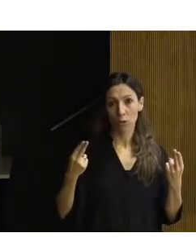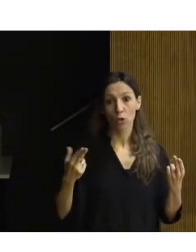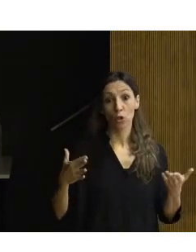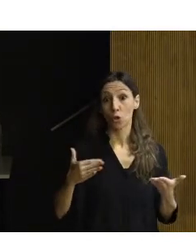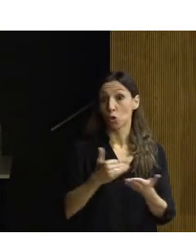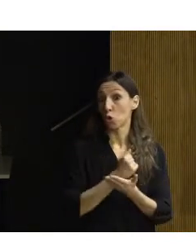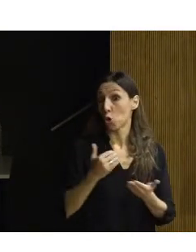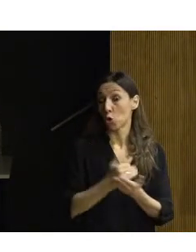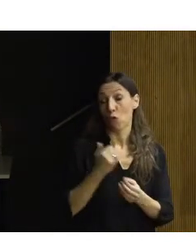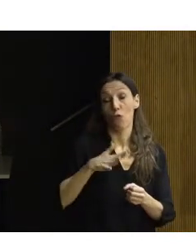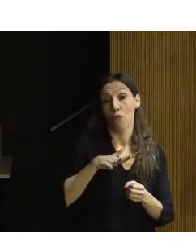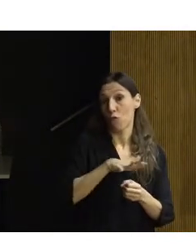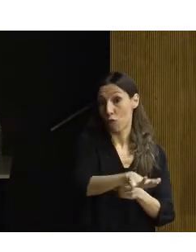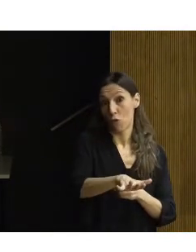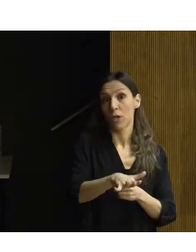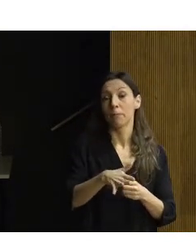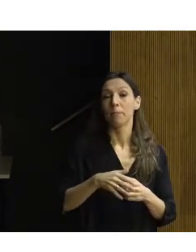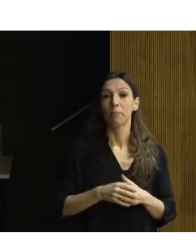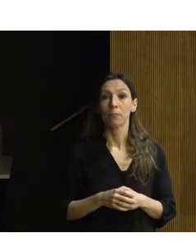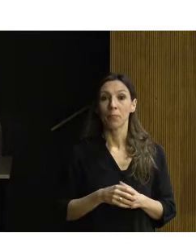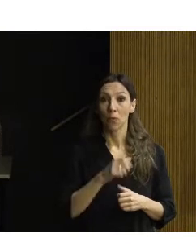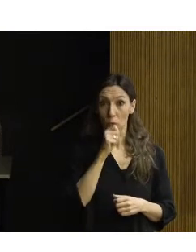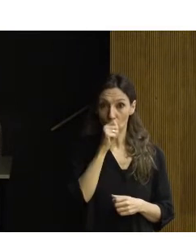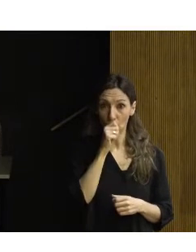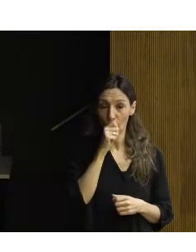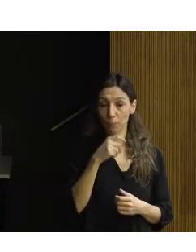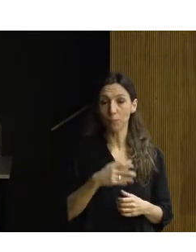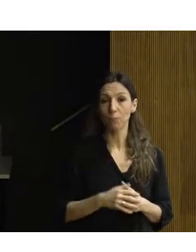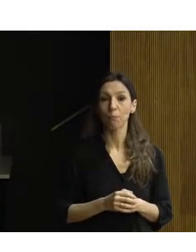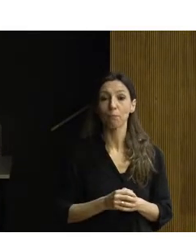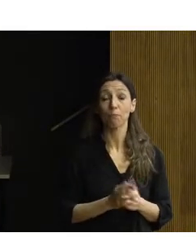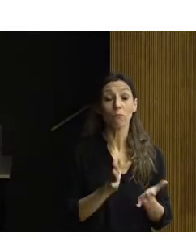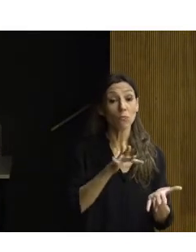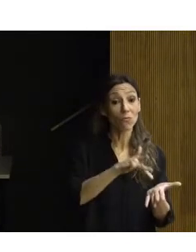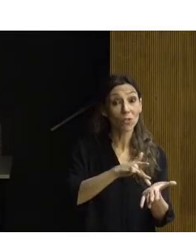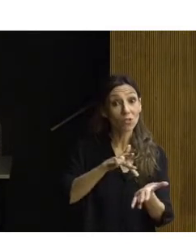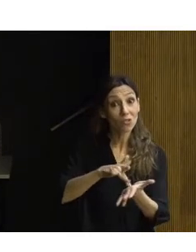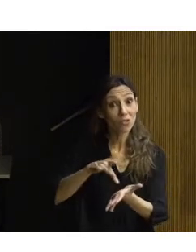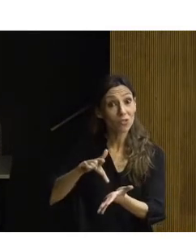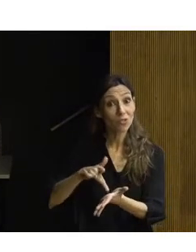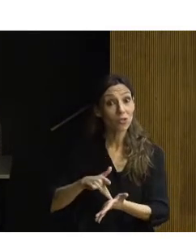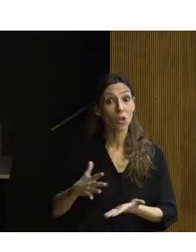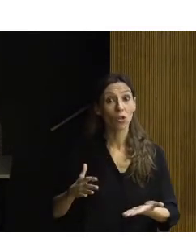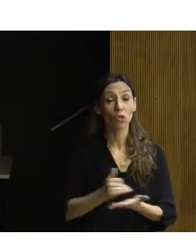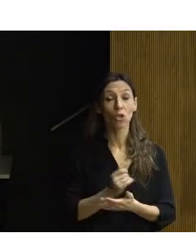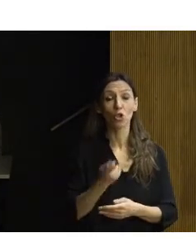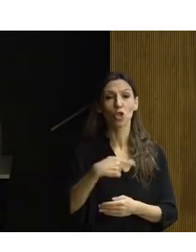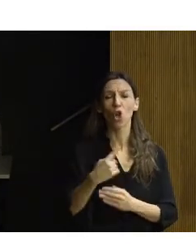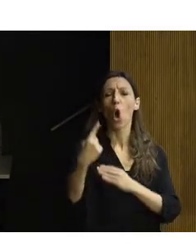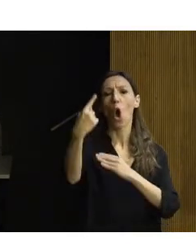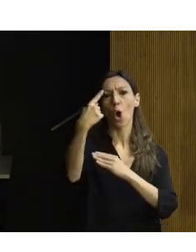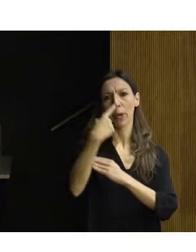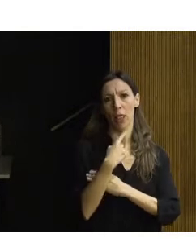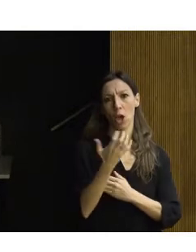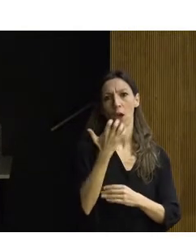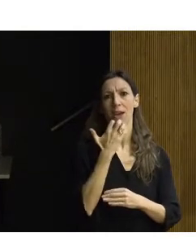puramente edificado. Bueno, en todas estas actuaciones tenemos una obligación de ser ejemplares,